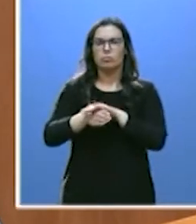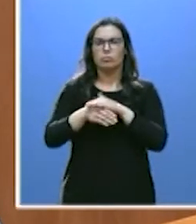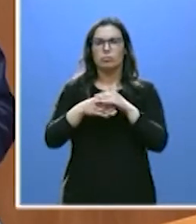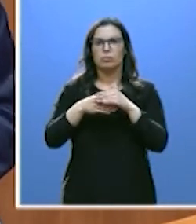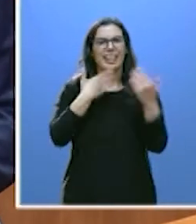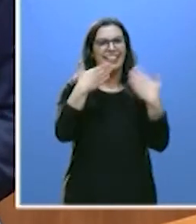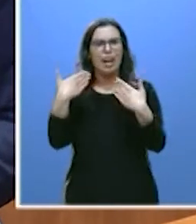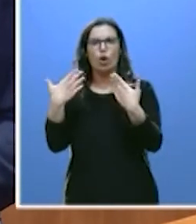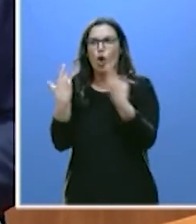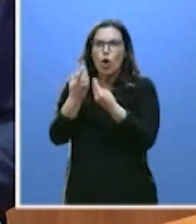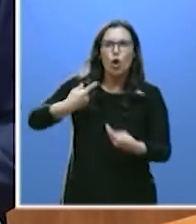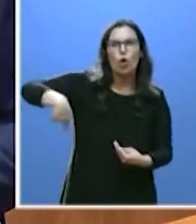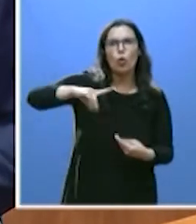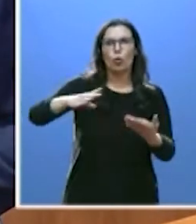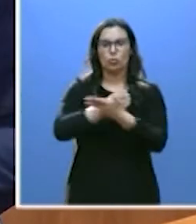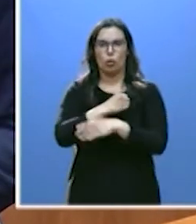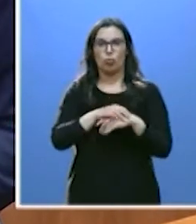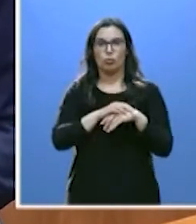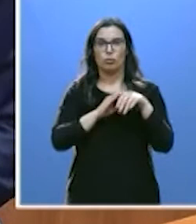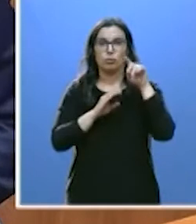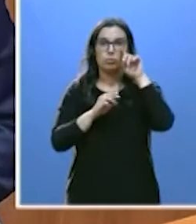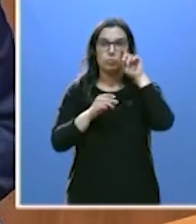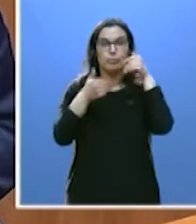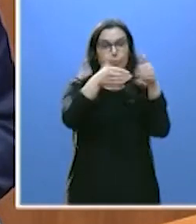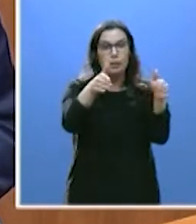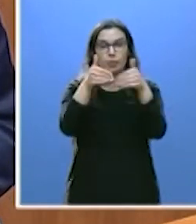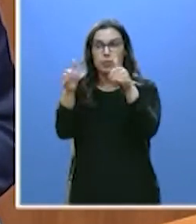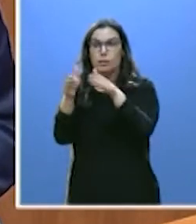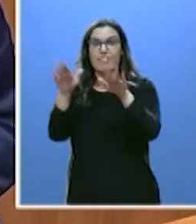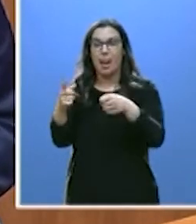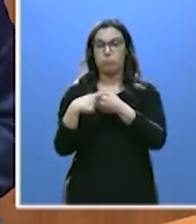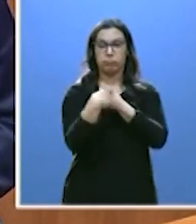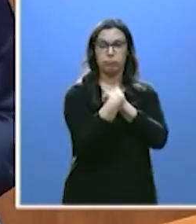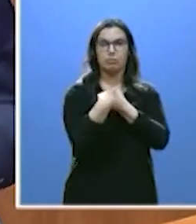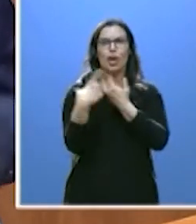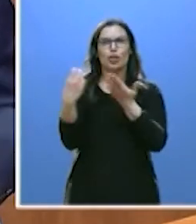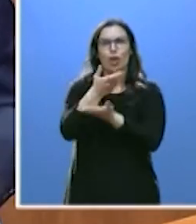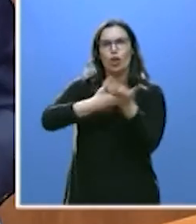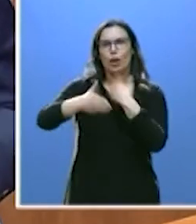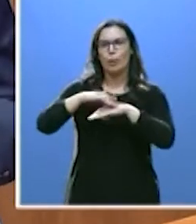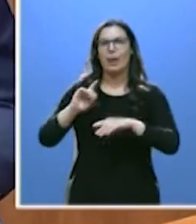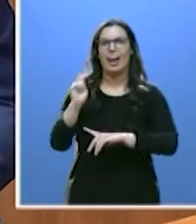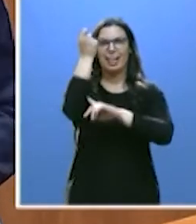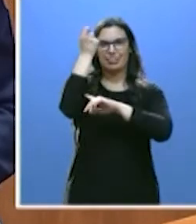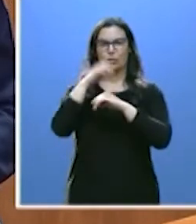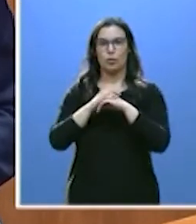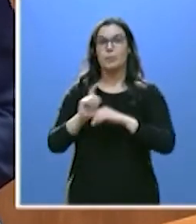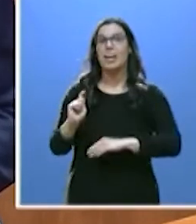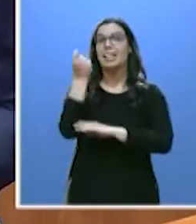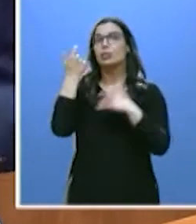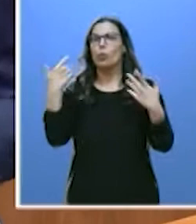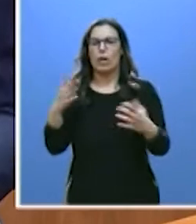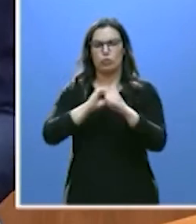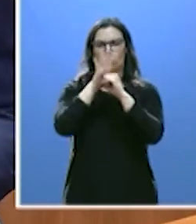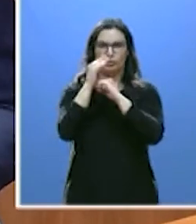con diálogo. Un diálogo que hace partícipes del éxito en Castilla y León. Éxito en superar la pandemia.